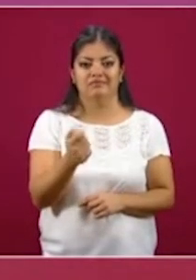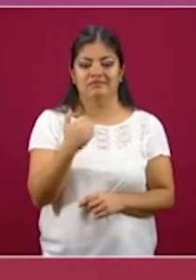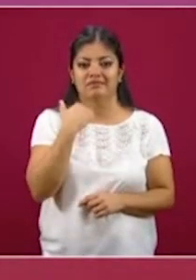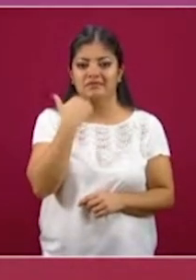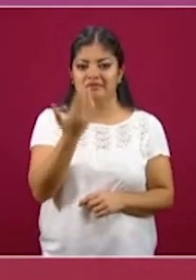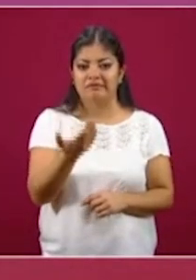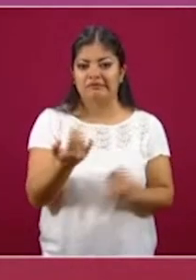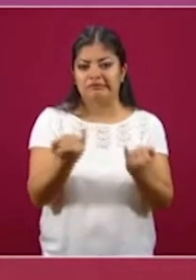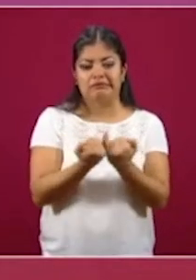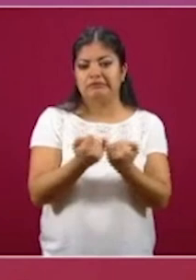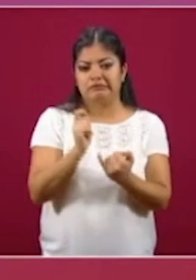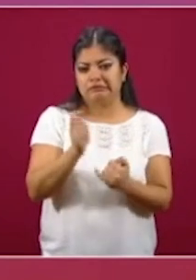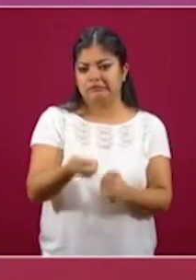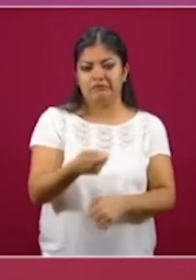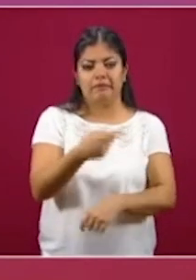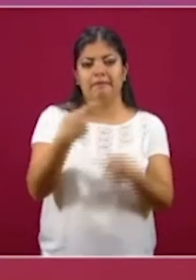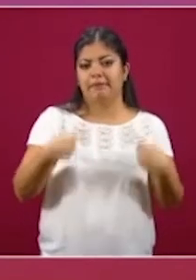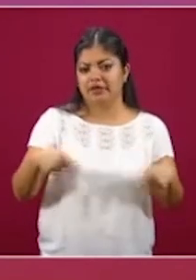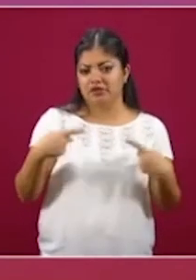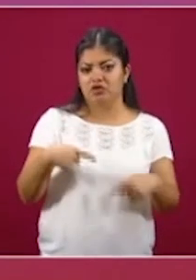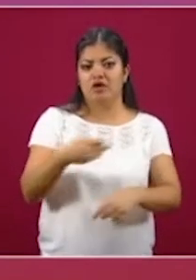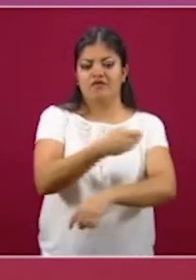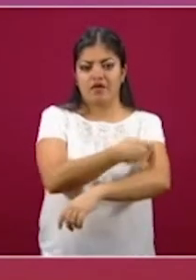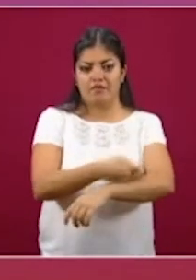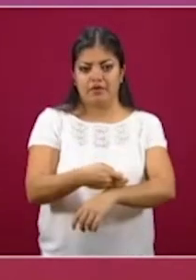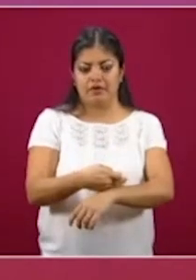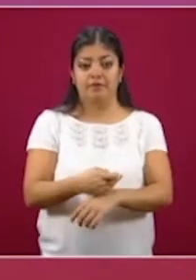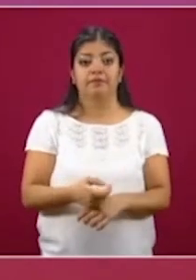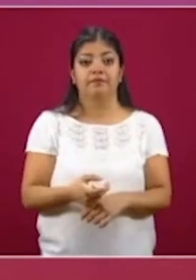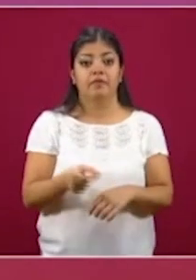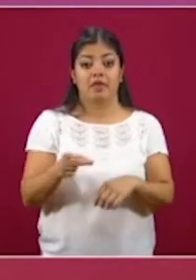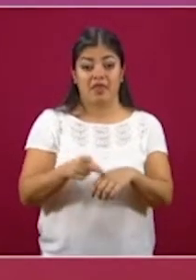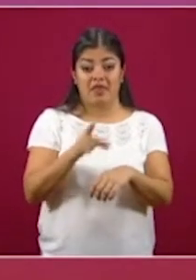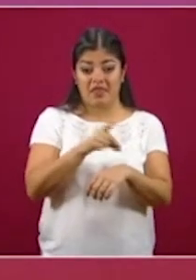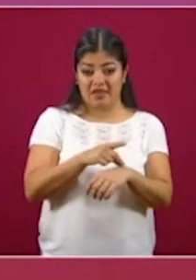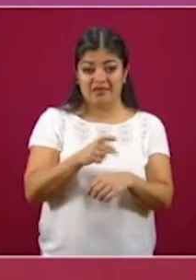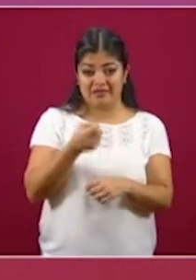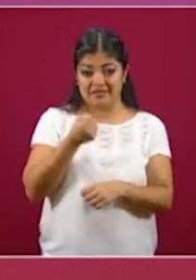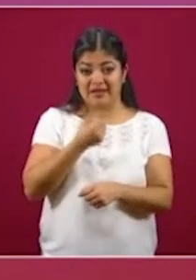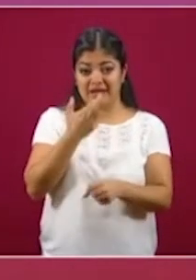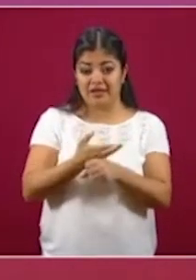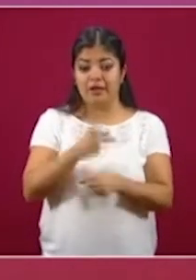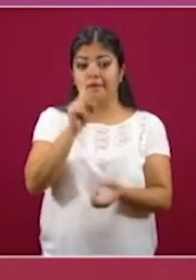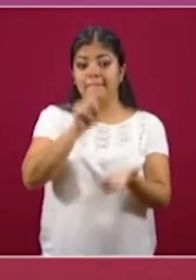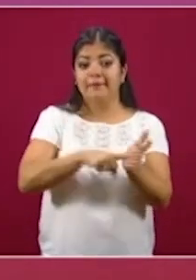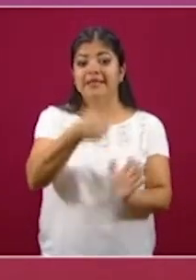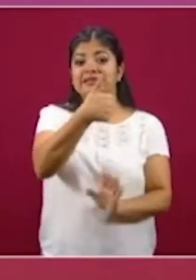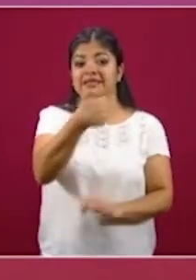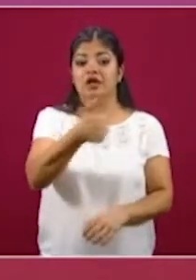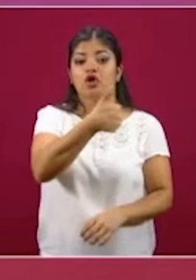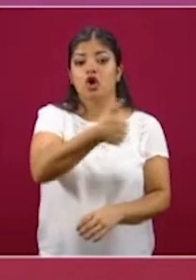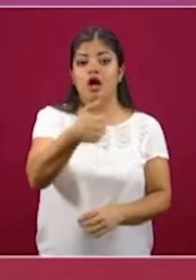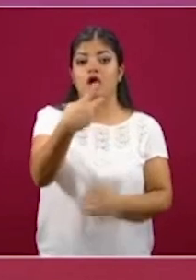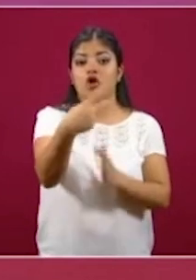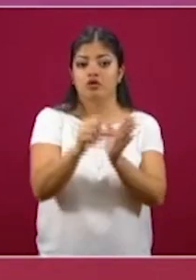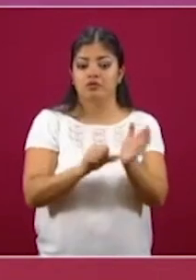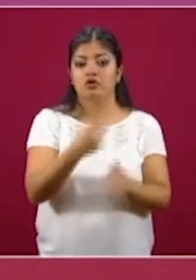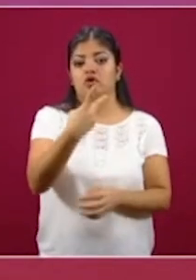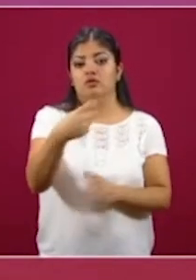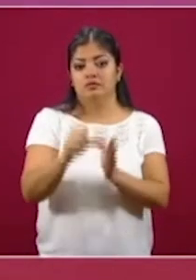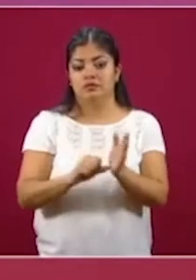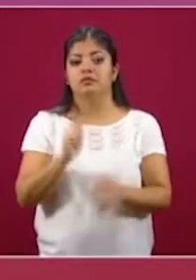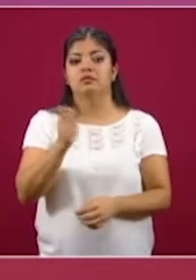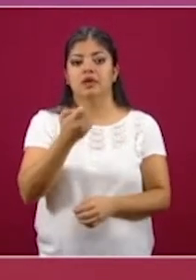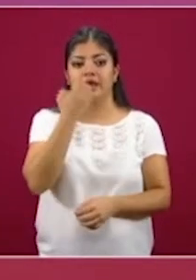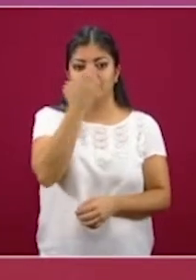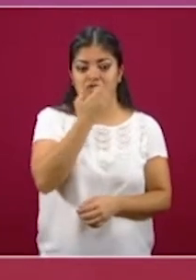de personas y familias. Desde la Secretaría hemos entregado 1.600 pesos por bimestre a estudiantes de